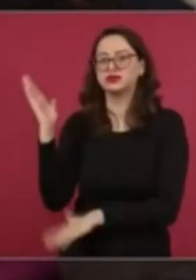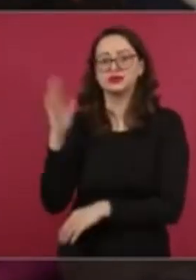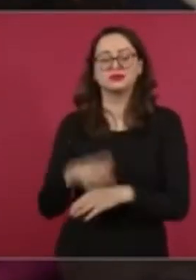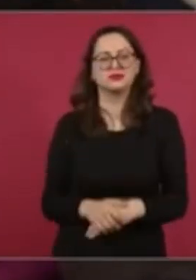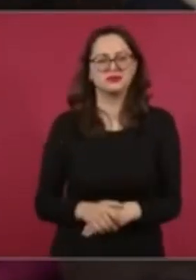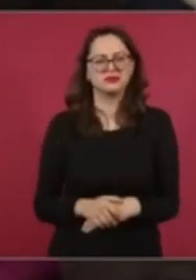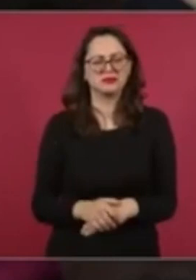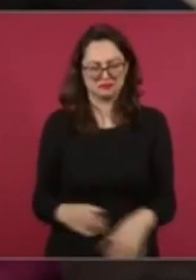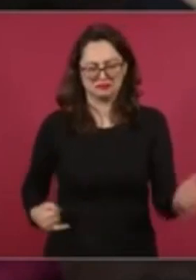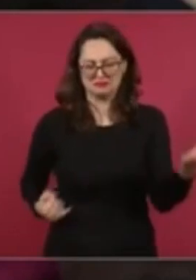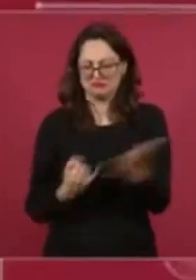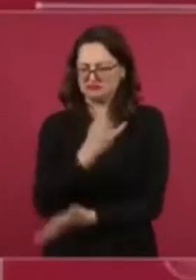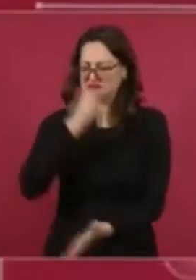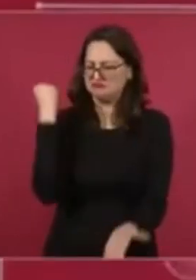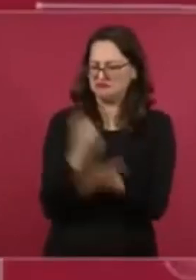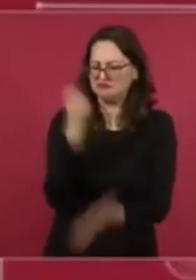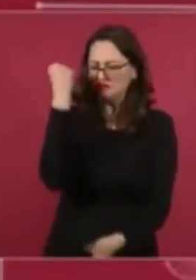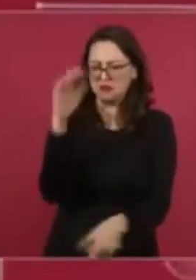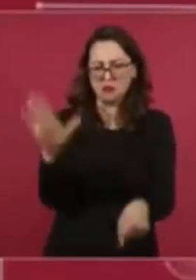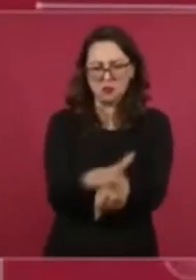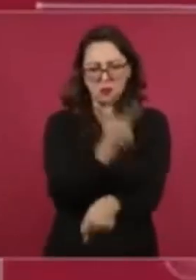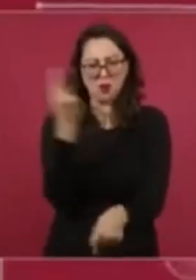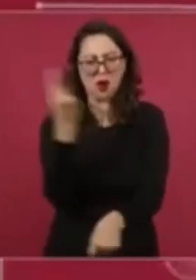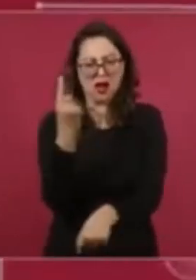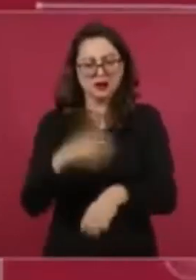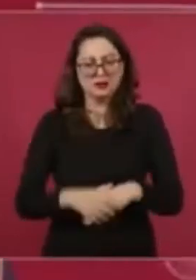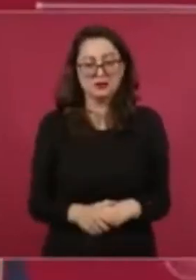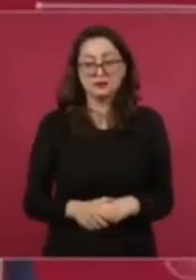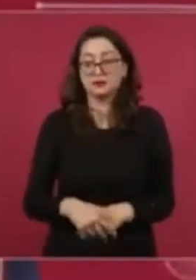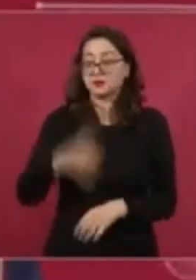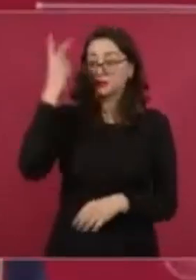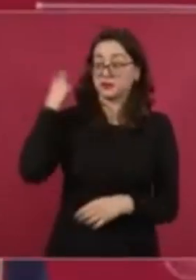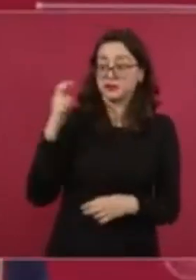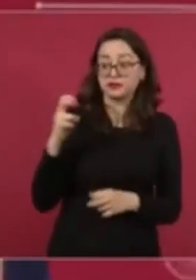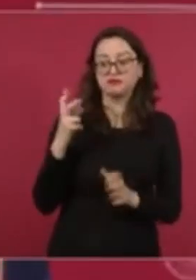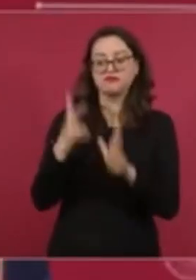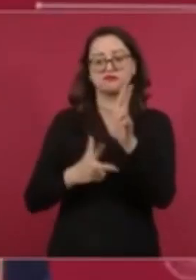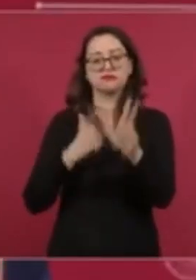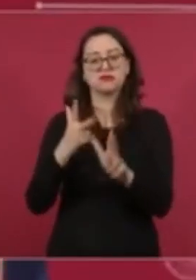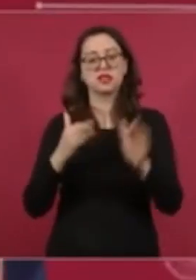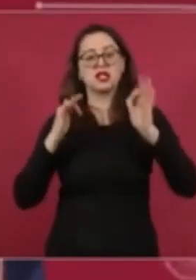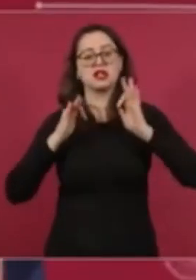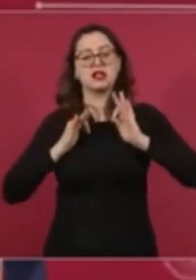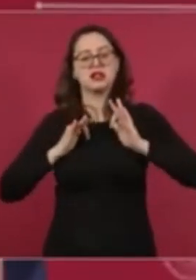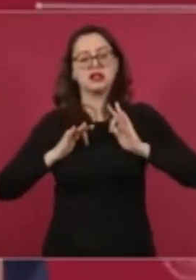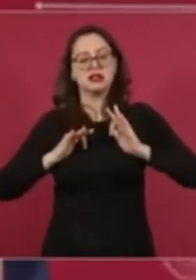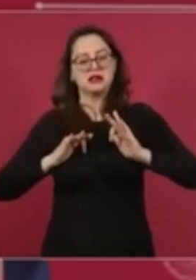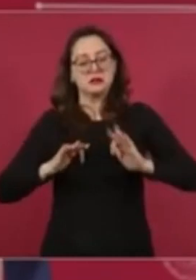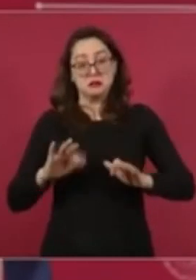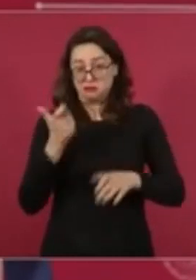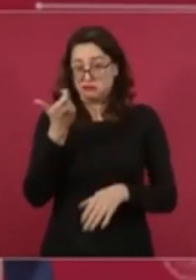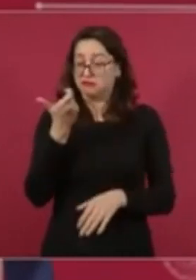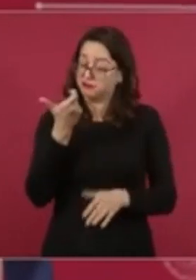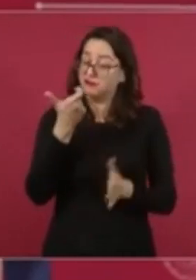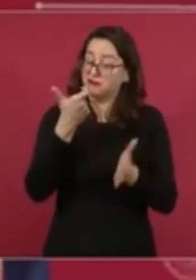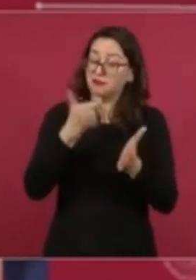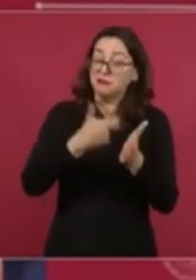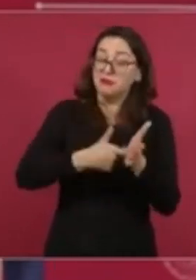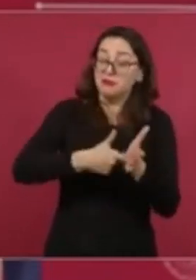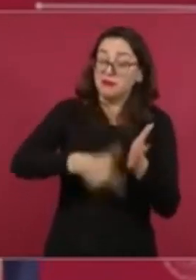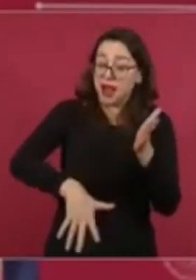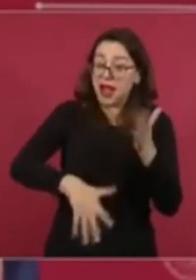económicos, cómodos, menos contaminantes, pues pueden